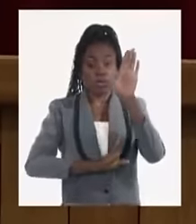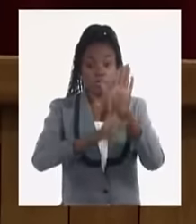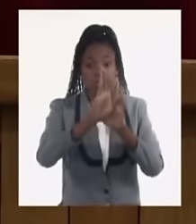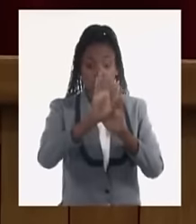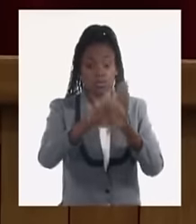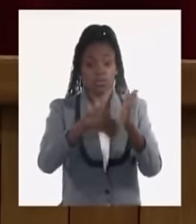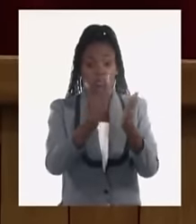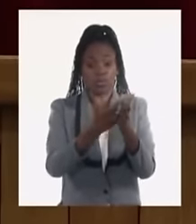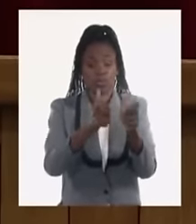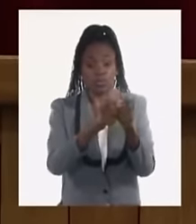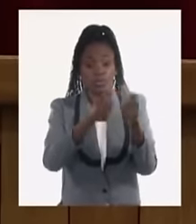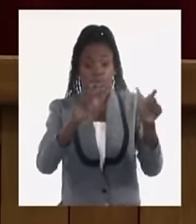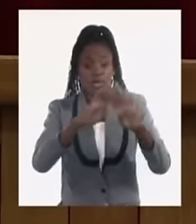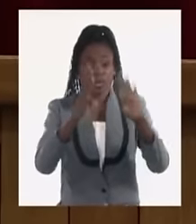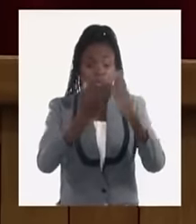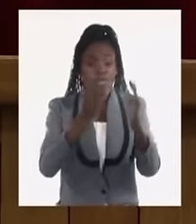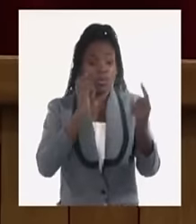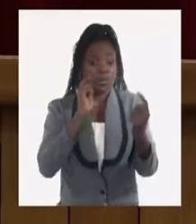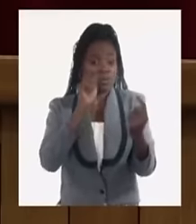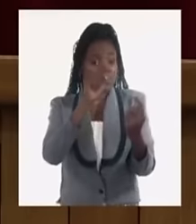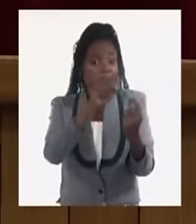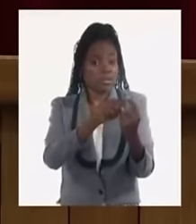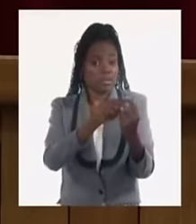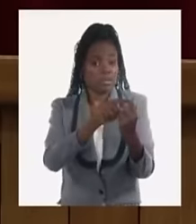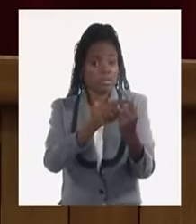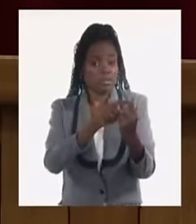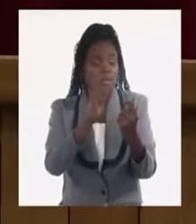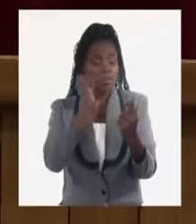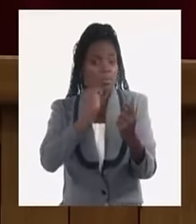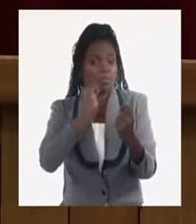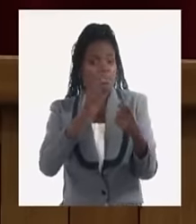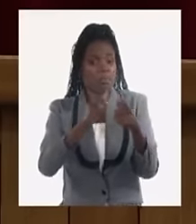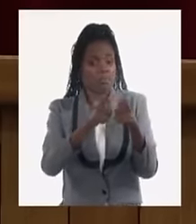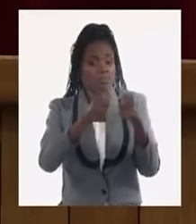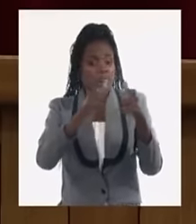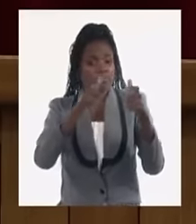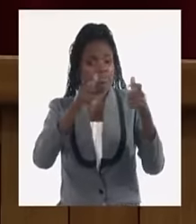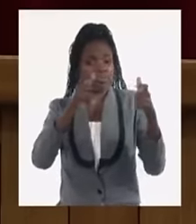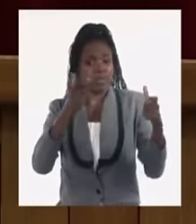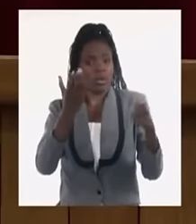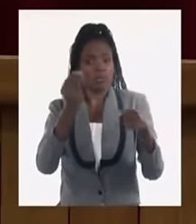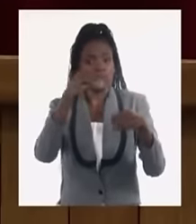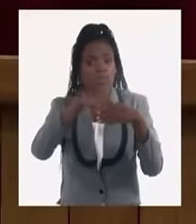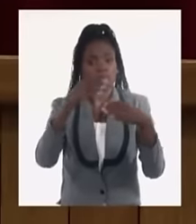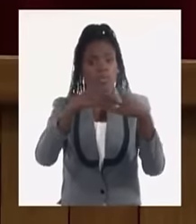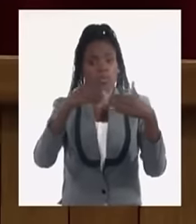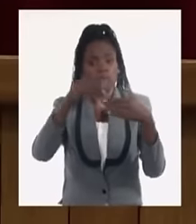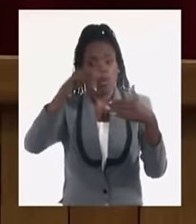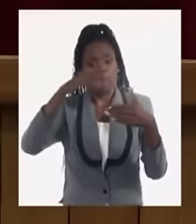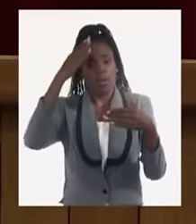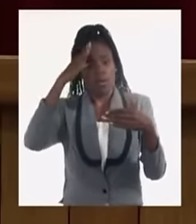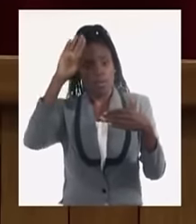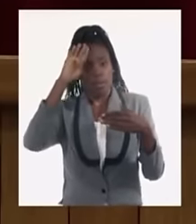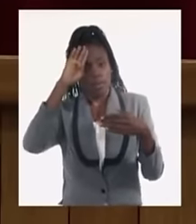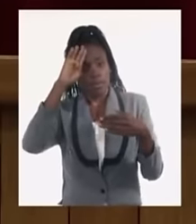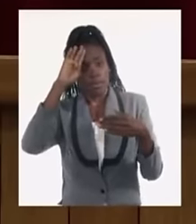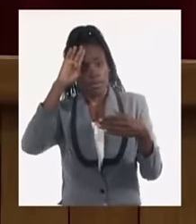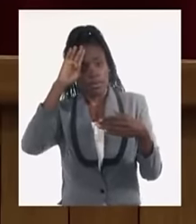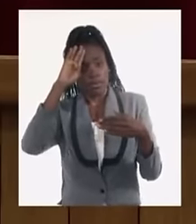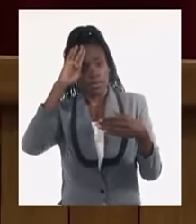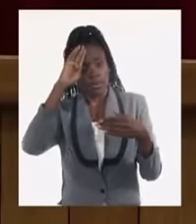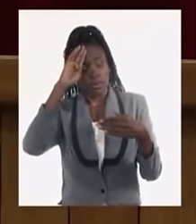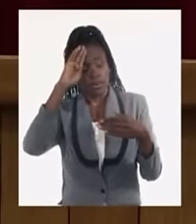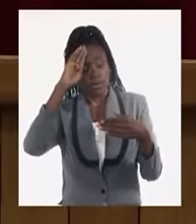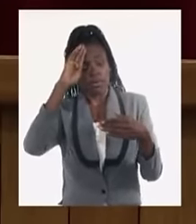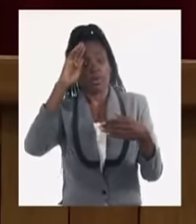implementación de todos estos objetivos, incrementar los ingresos en divisas en el país. Y a